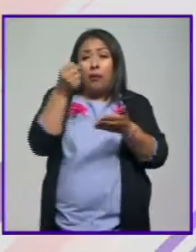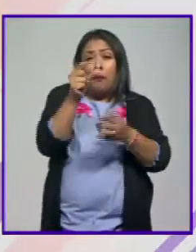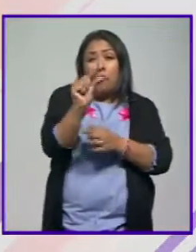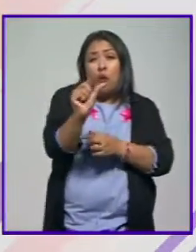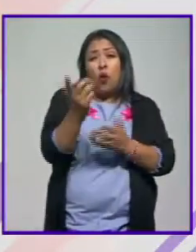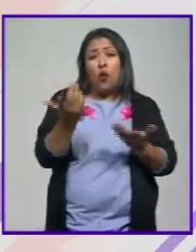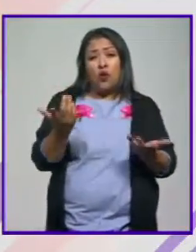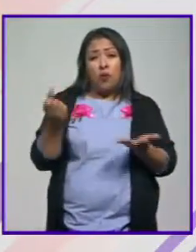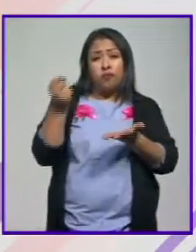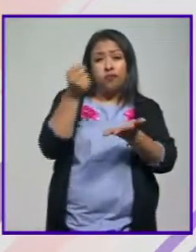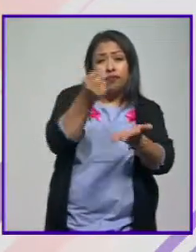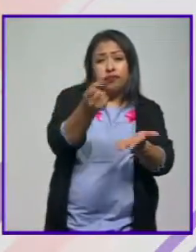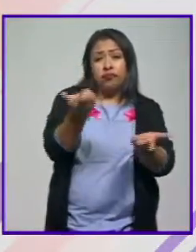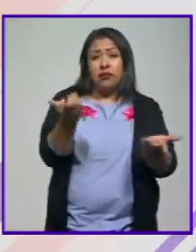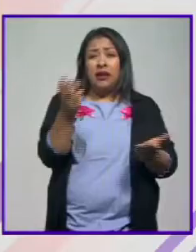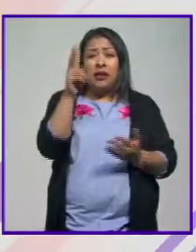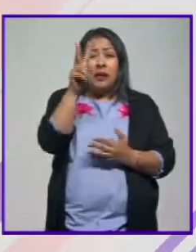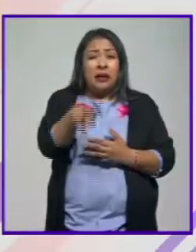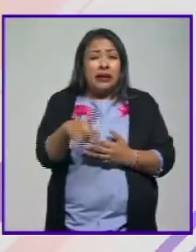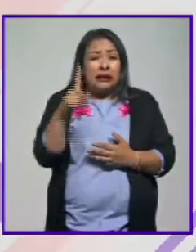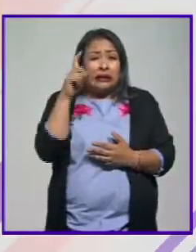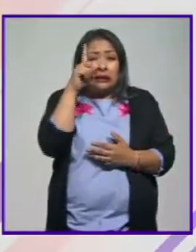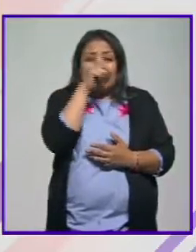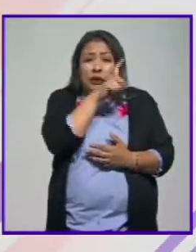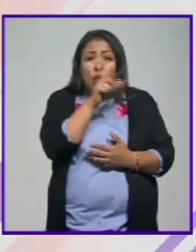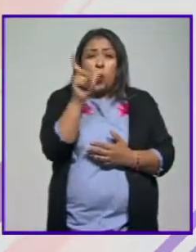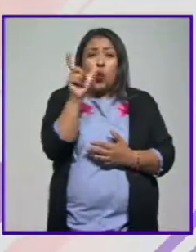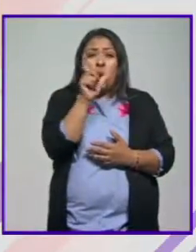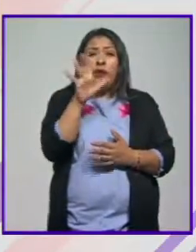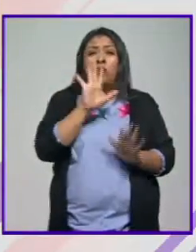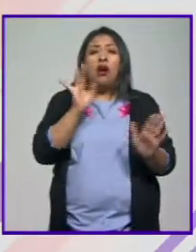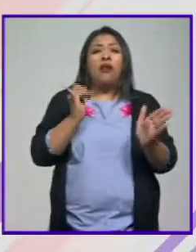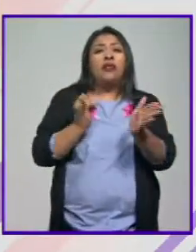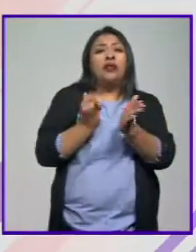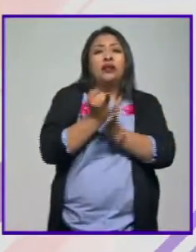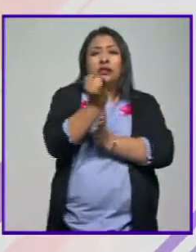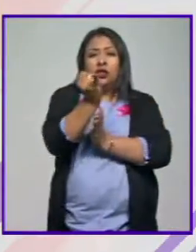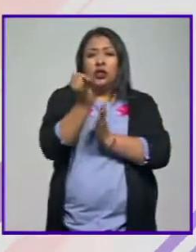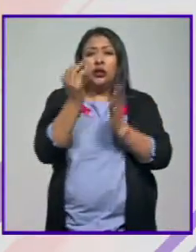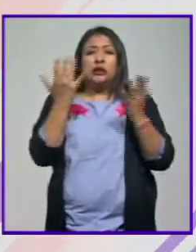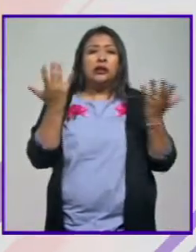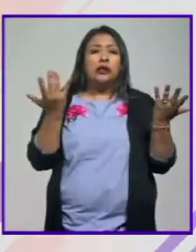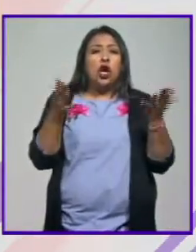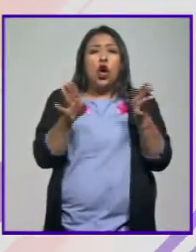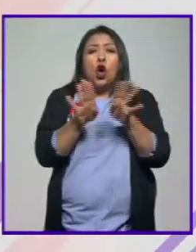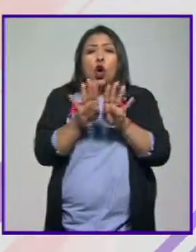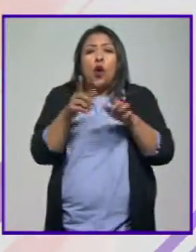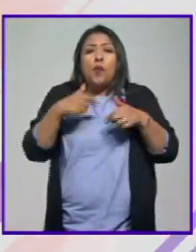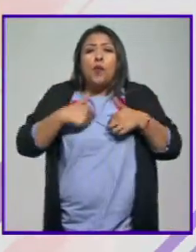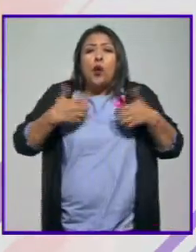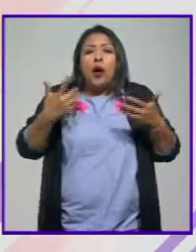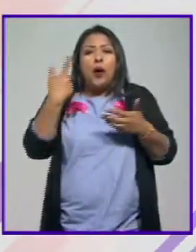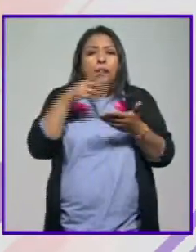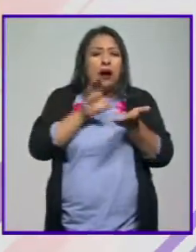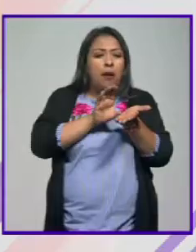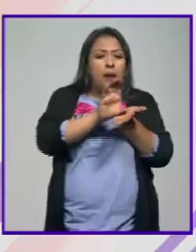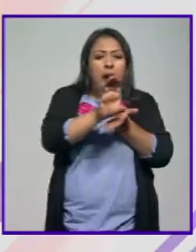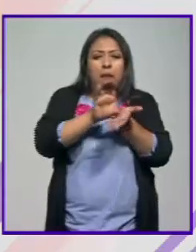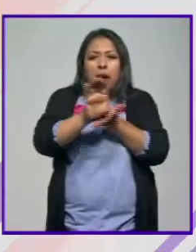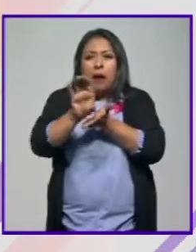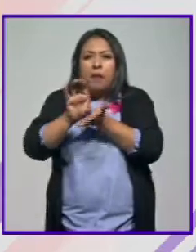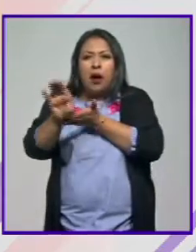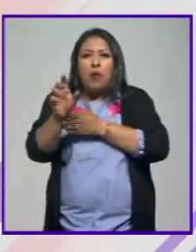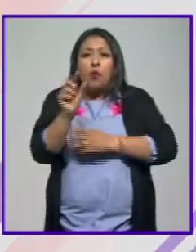pequeña. Es bien difícil a la hora de decidir cómo le hacemos para repartir lo